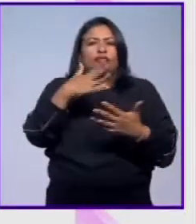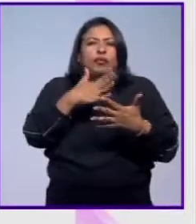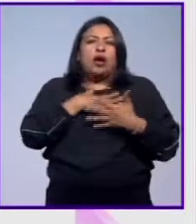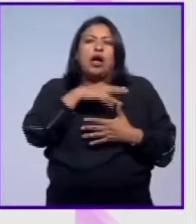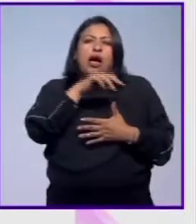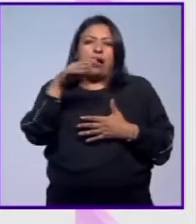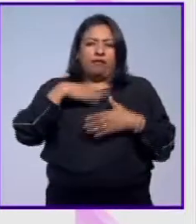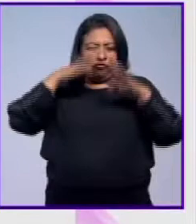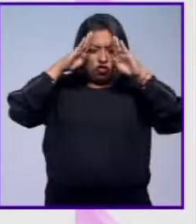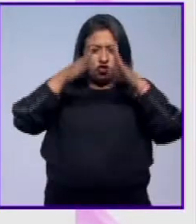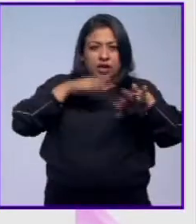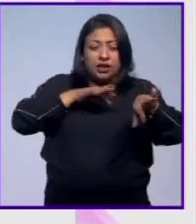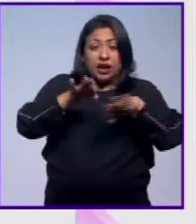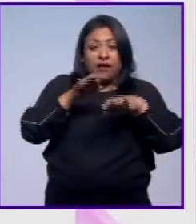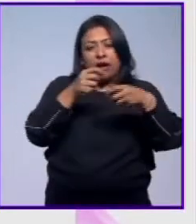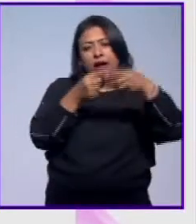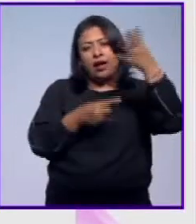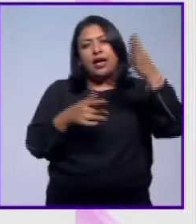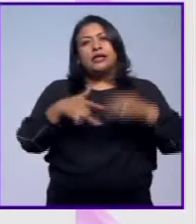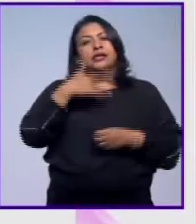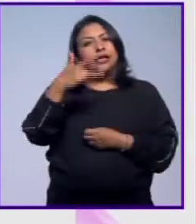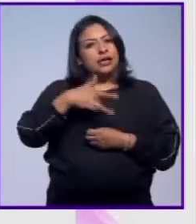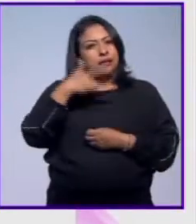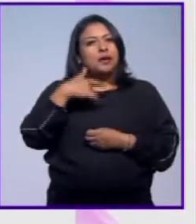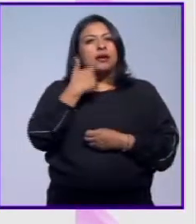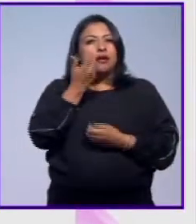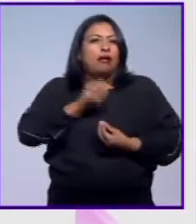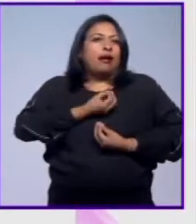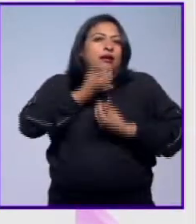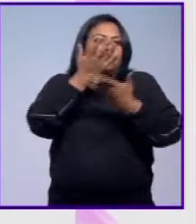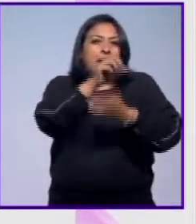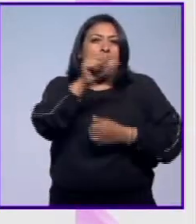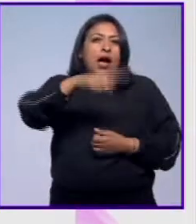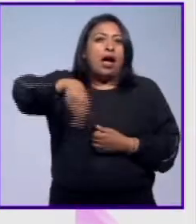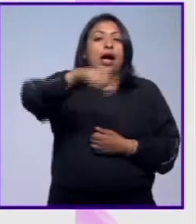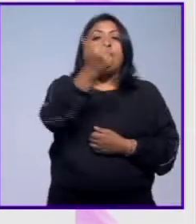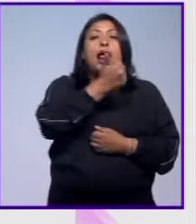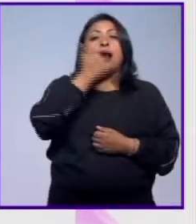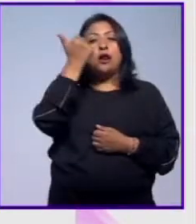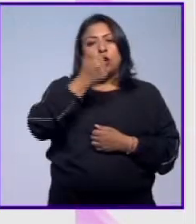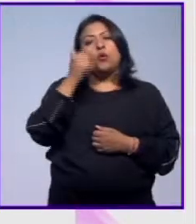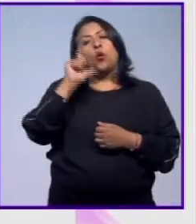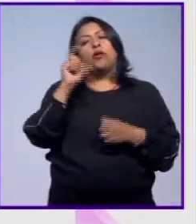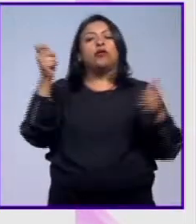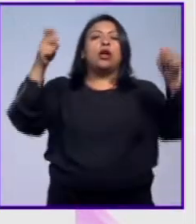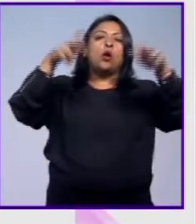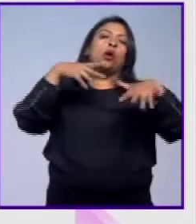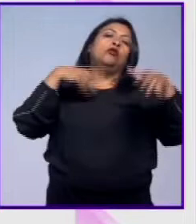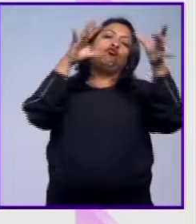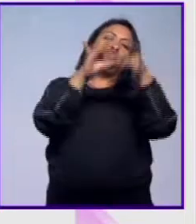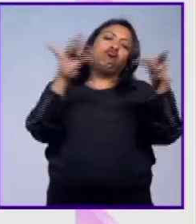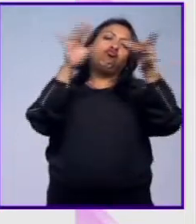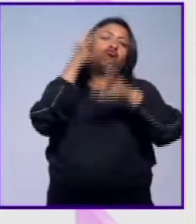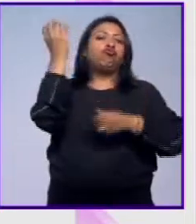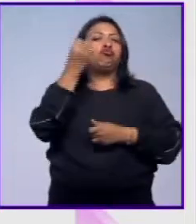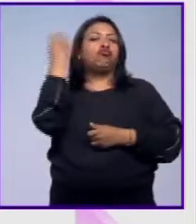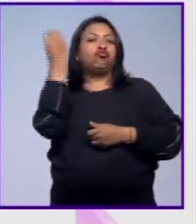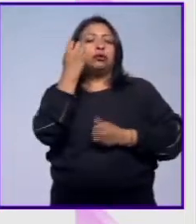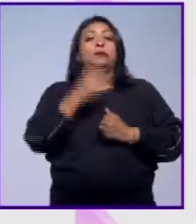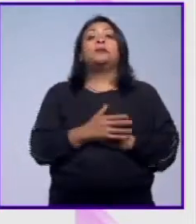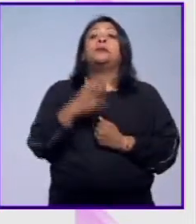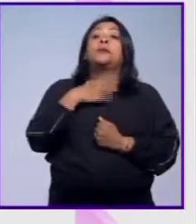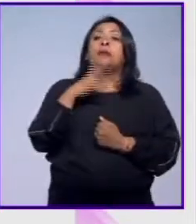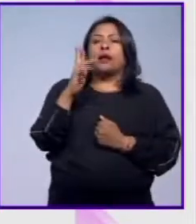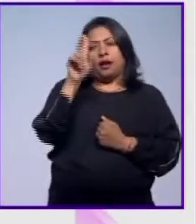han puesto a su trabajo, son algunos de los sentimientos que quisieron transmitir a los estudiantes durante este encuentro. Yo les